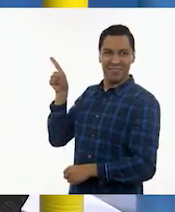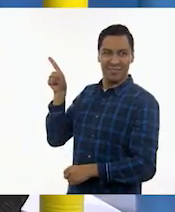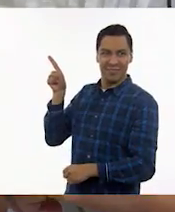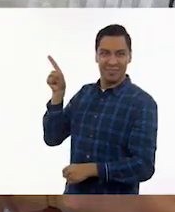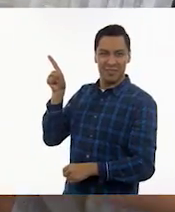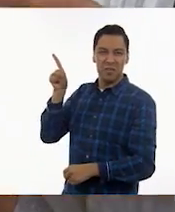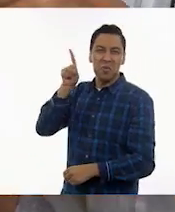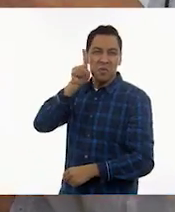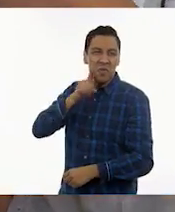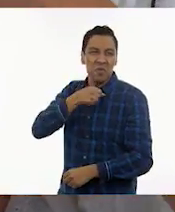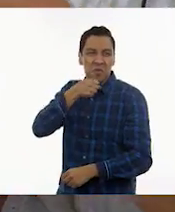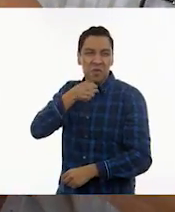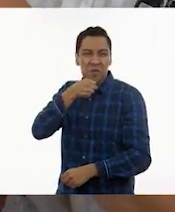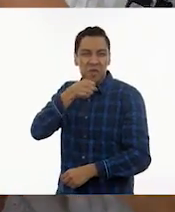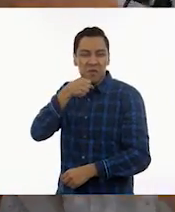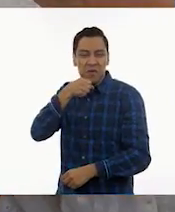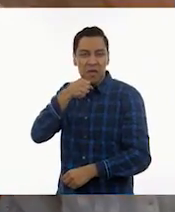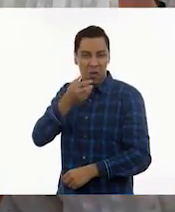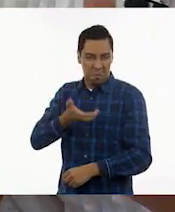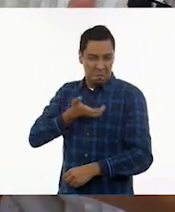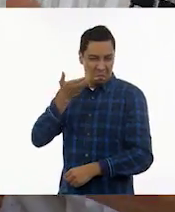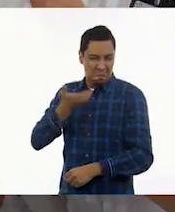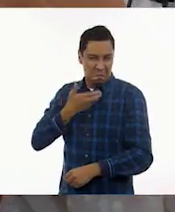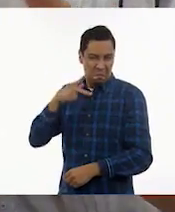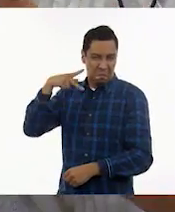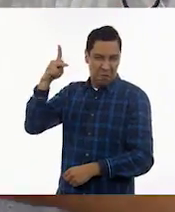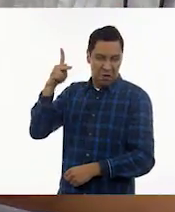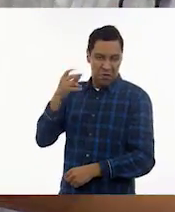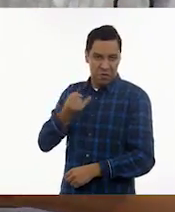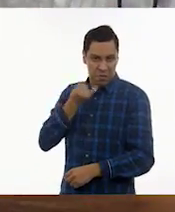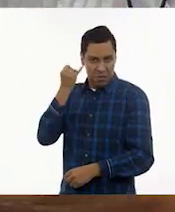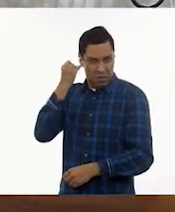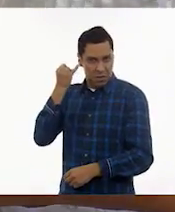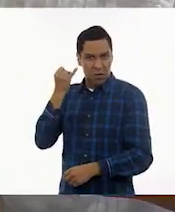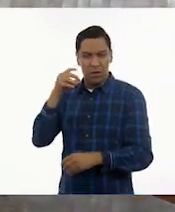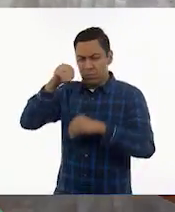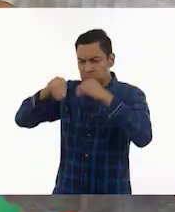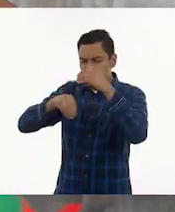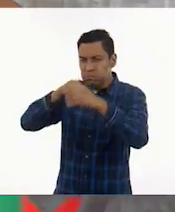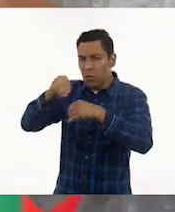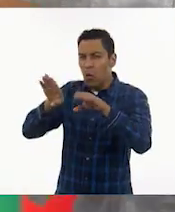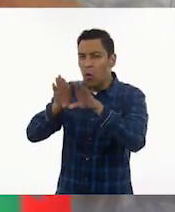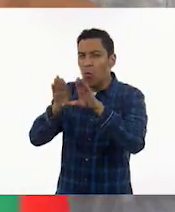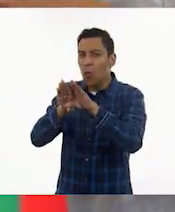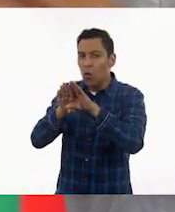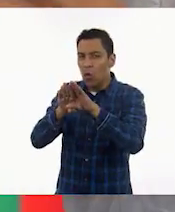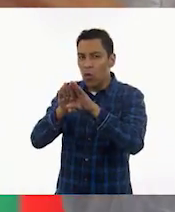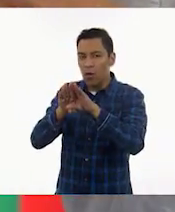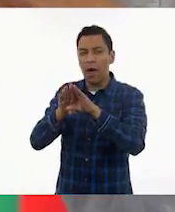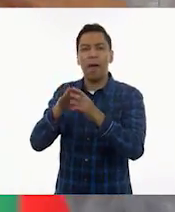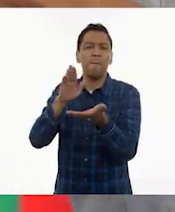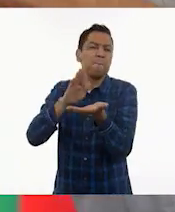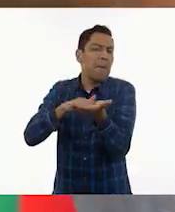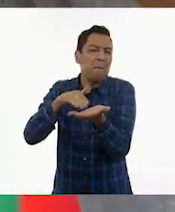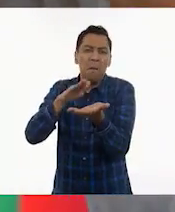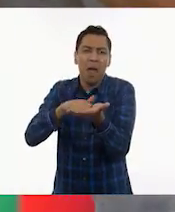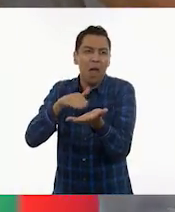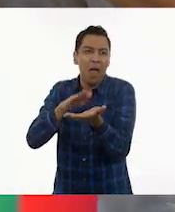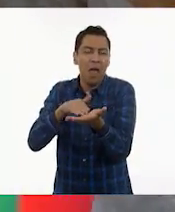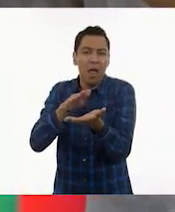esta vieja Ixmucané está hecha con elementos que podemos encontrar en la casa. Es de papel